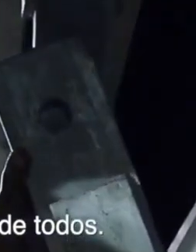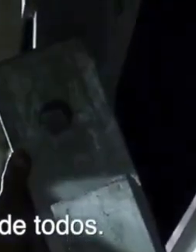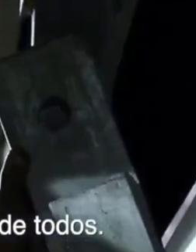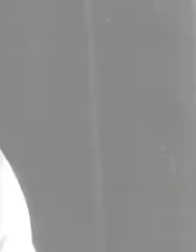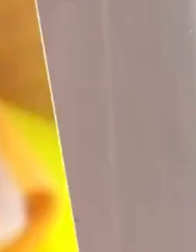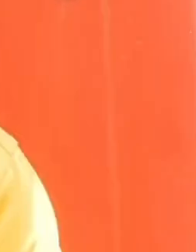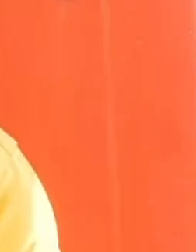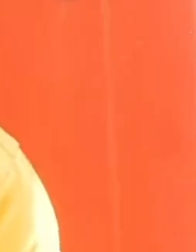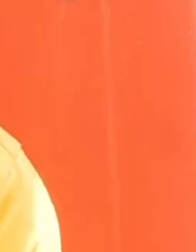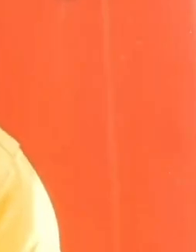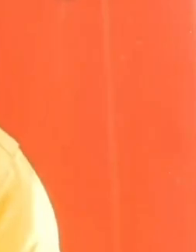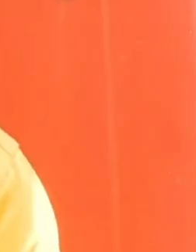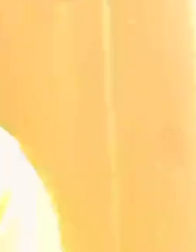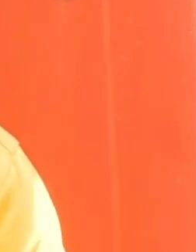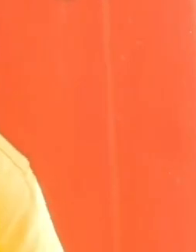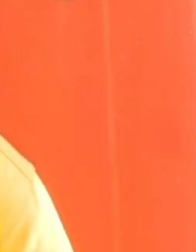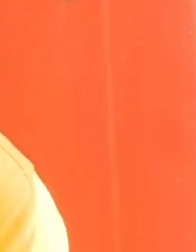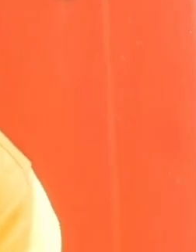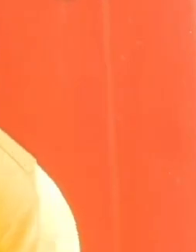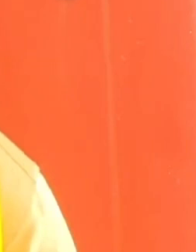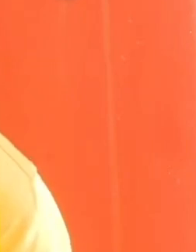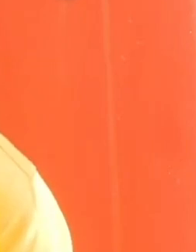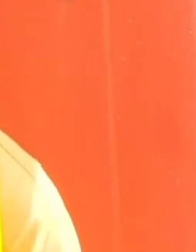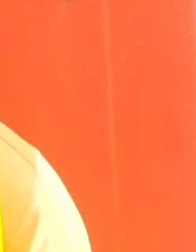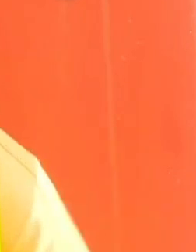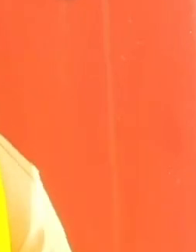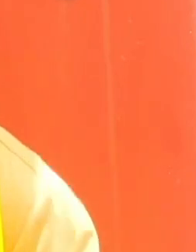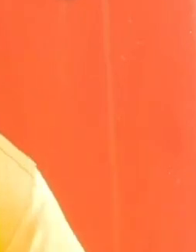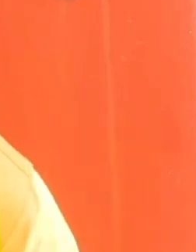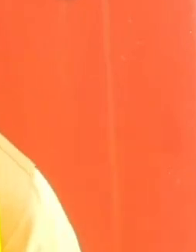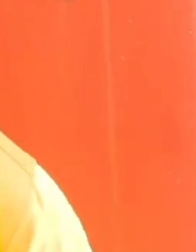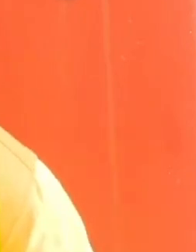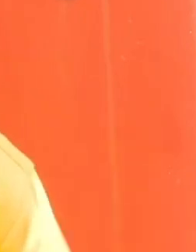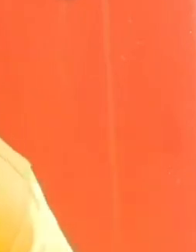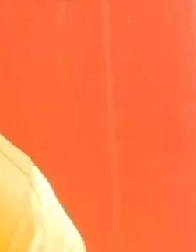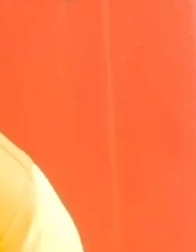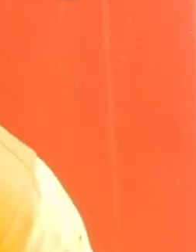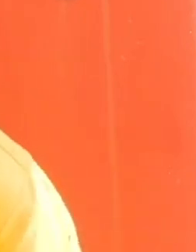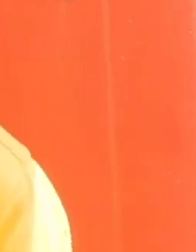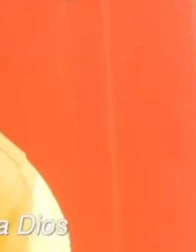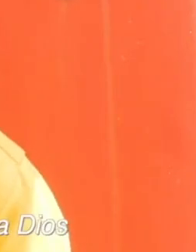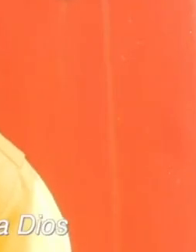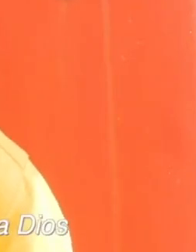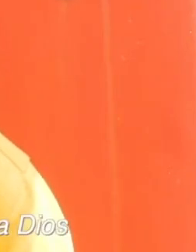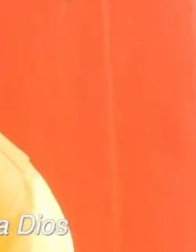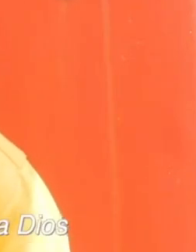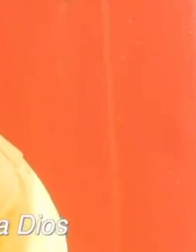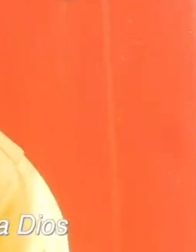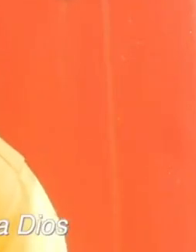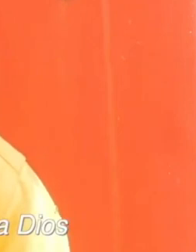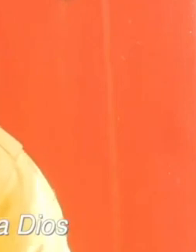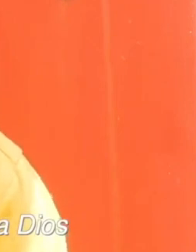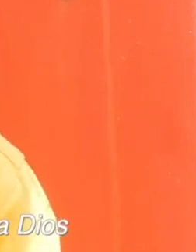vida de todos. Antes de ir a peón, estuve taladrando piedra, picando piedra, trabajando duro para subir a este